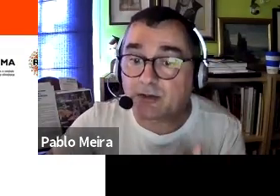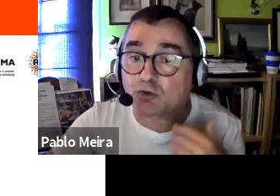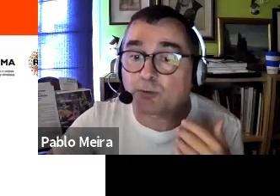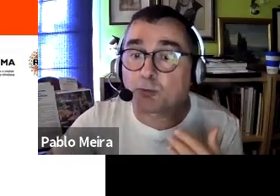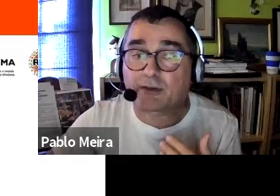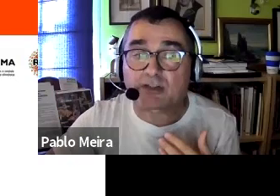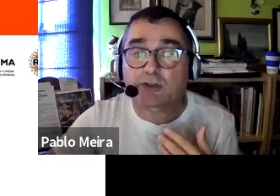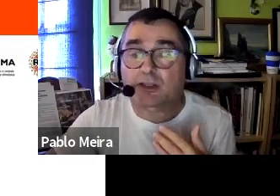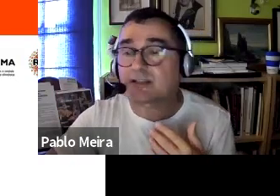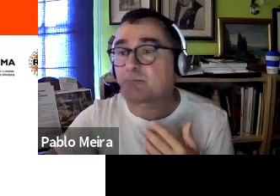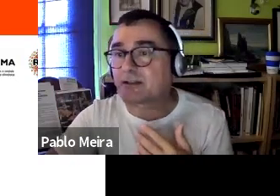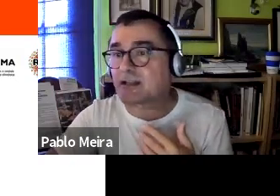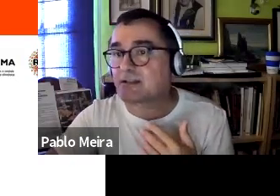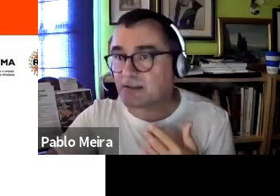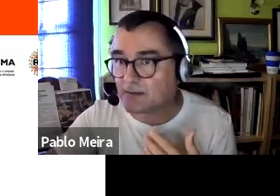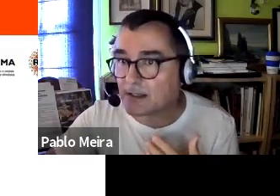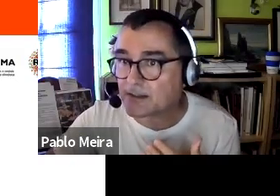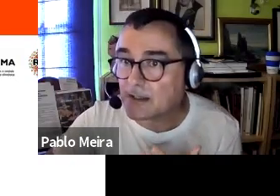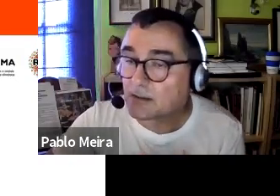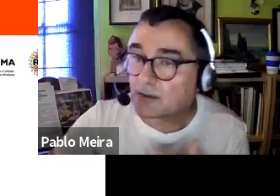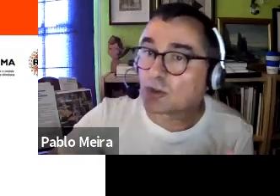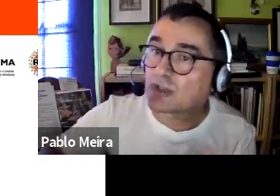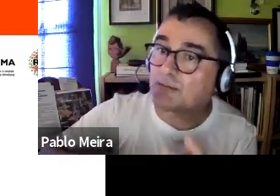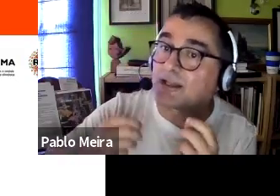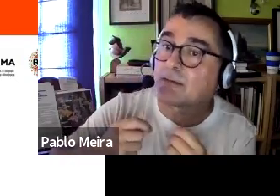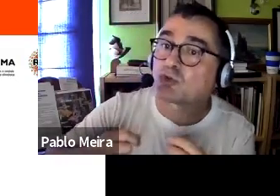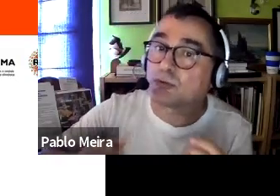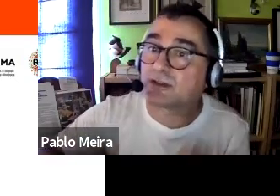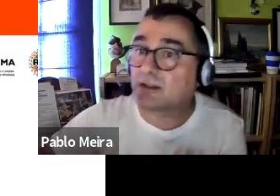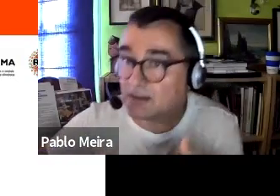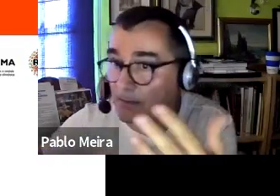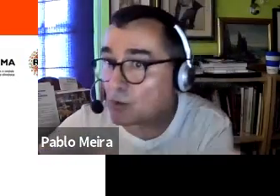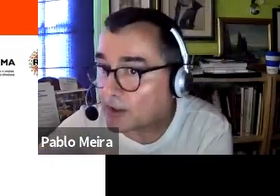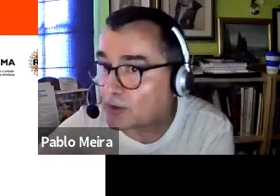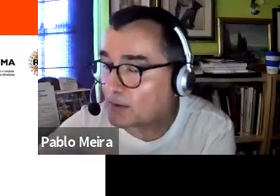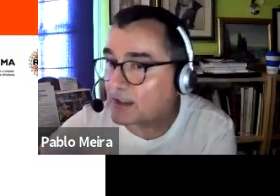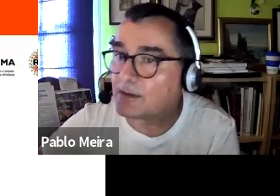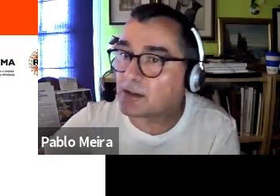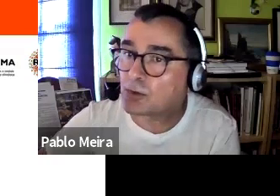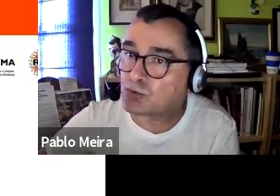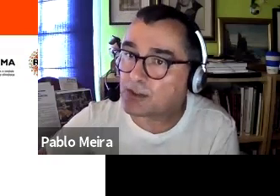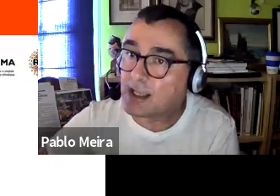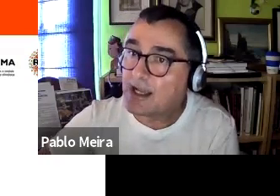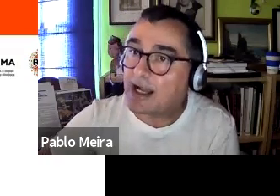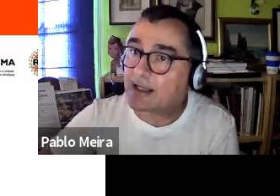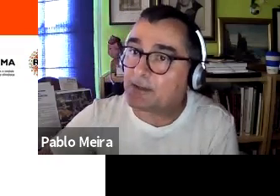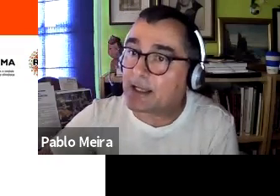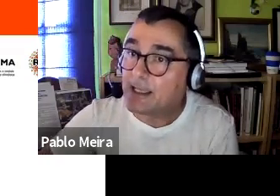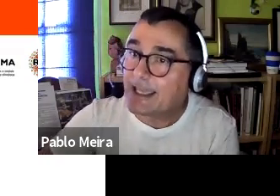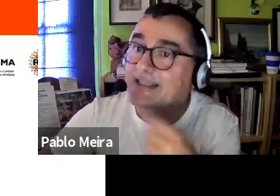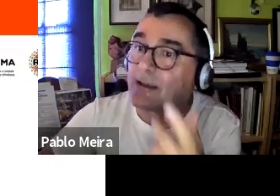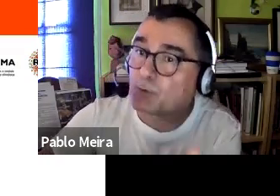se inscribe entre sus preocupaciones teóricas y prácticas esenciales. Es decir, lo que nos advierte Moscovici y trabajó en ello prácticamente toda su vida